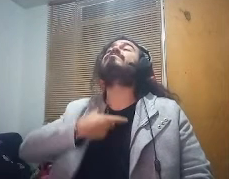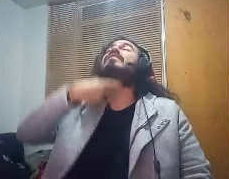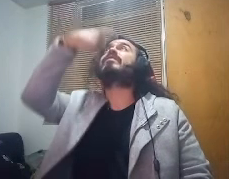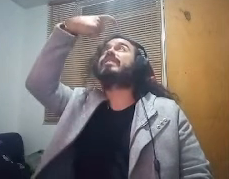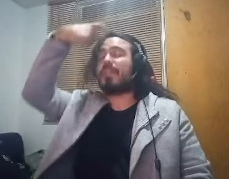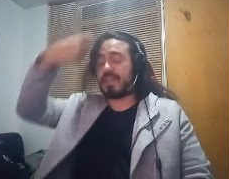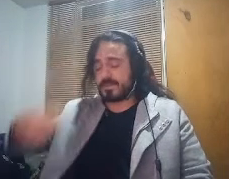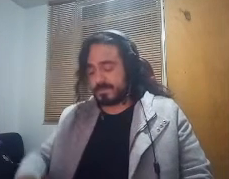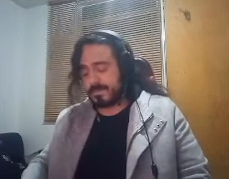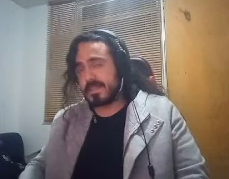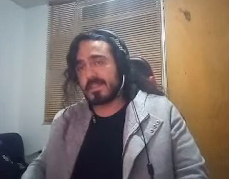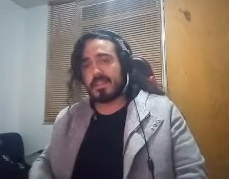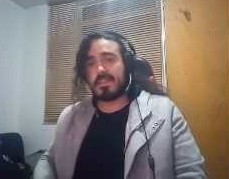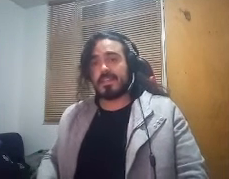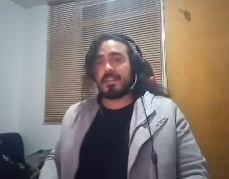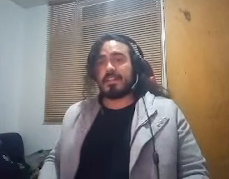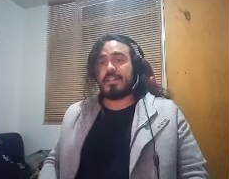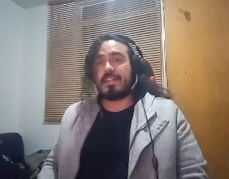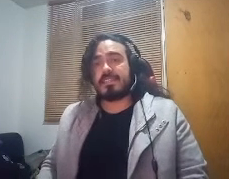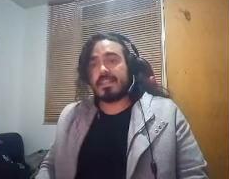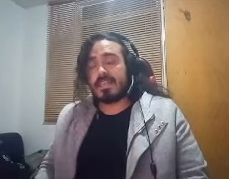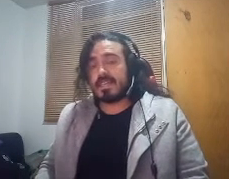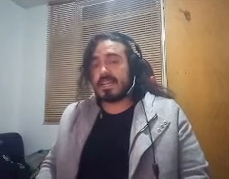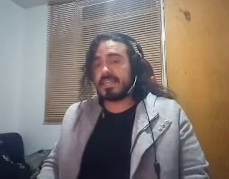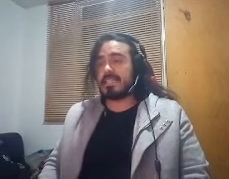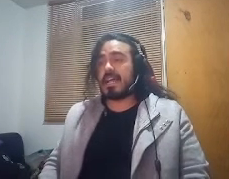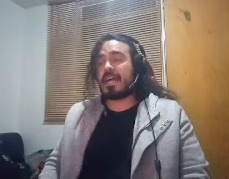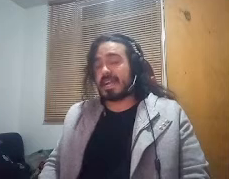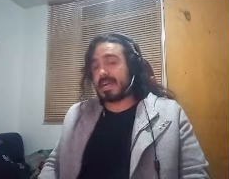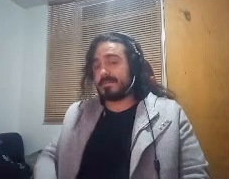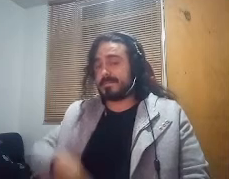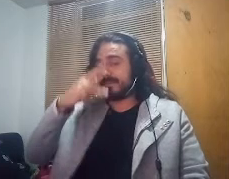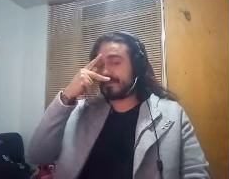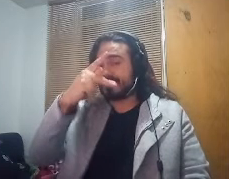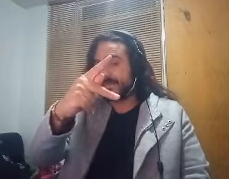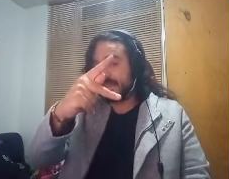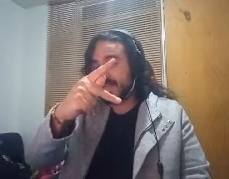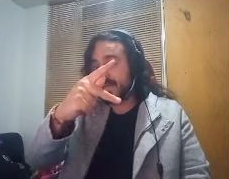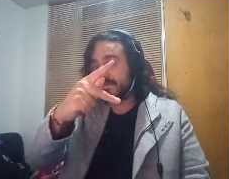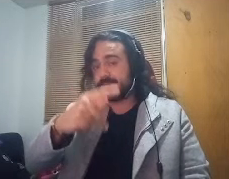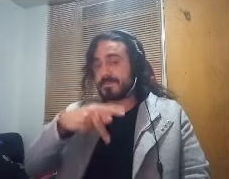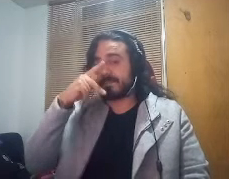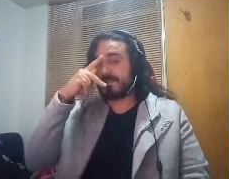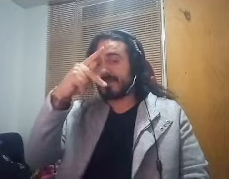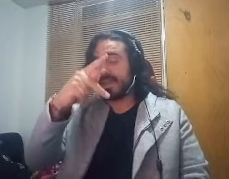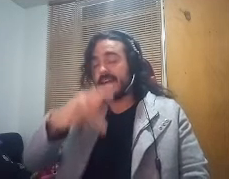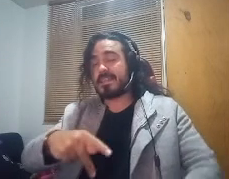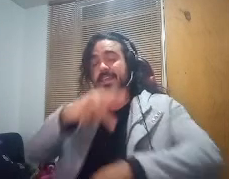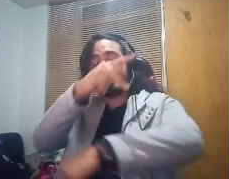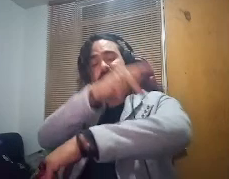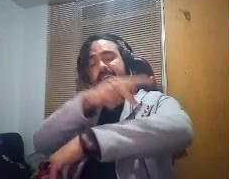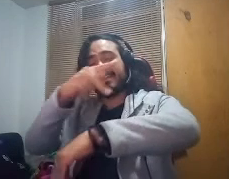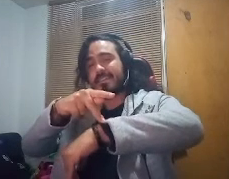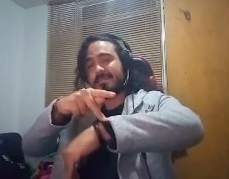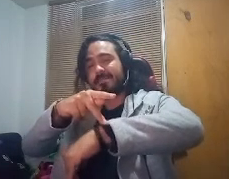por el cuello largo la siguiente es la ca ca ca